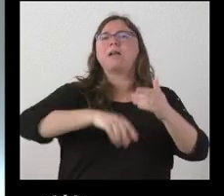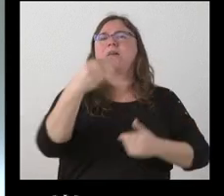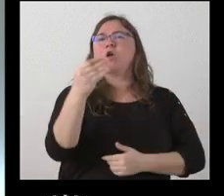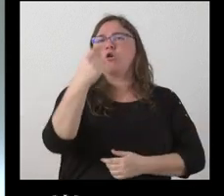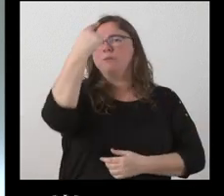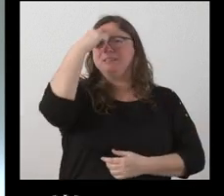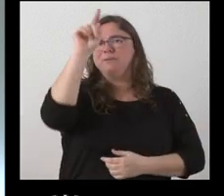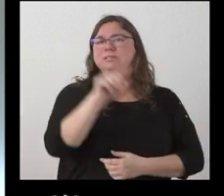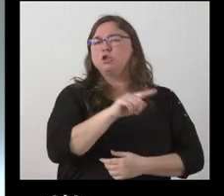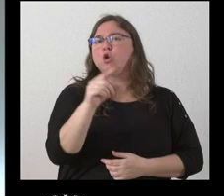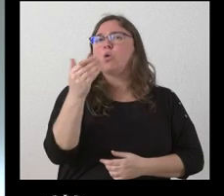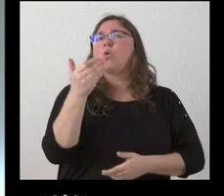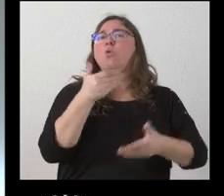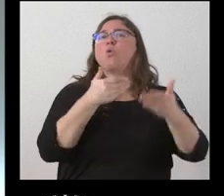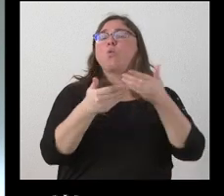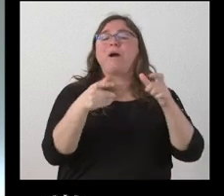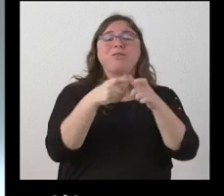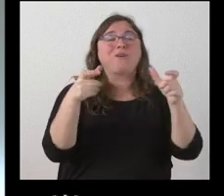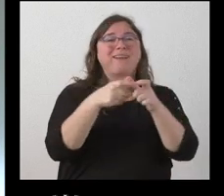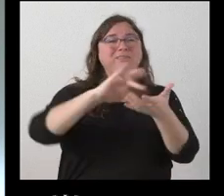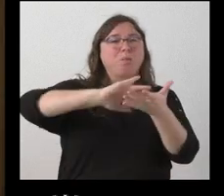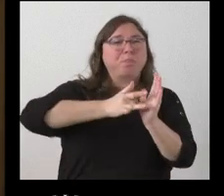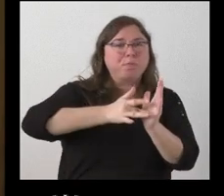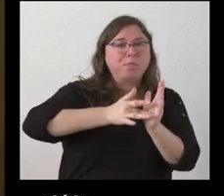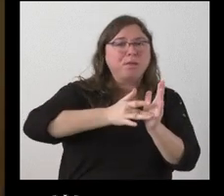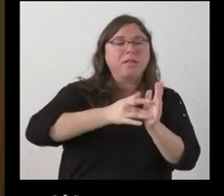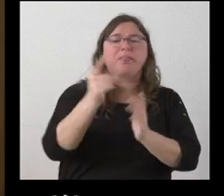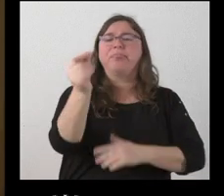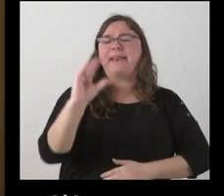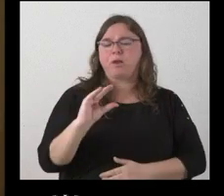en cuánto tiempo se agotó el crédito no sé si fueron días